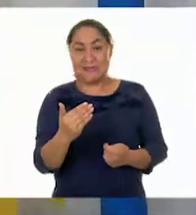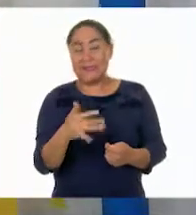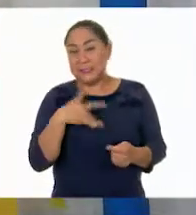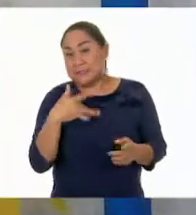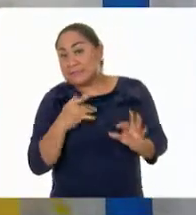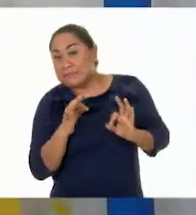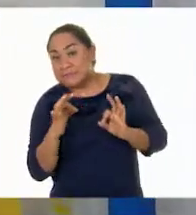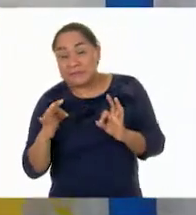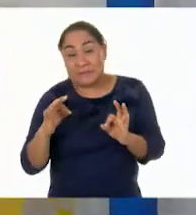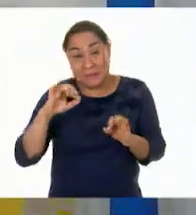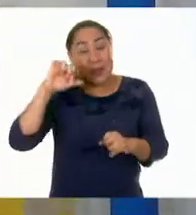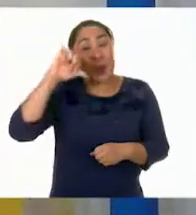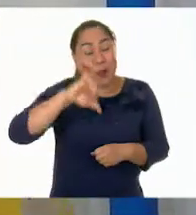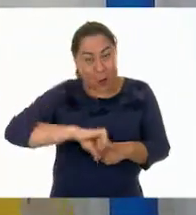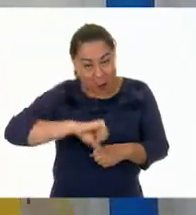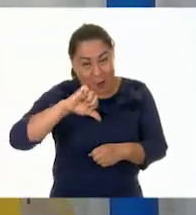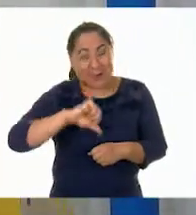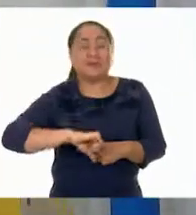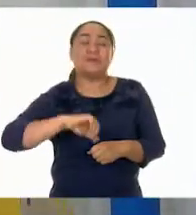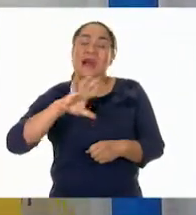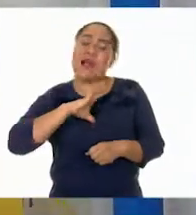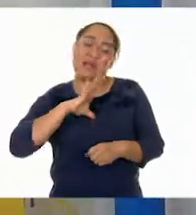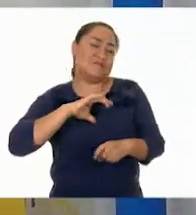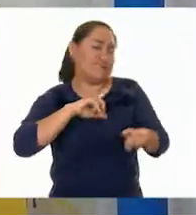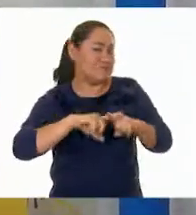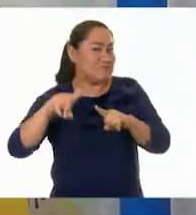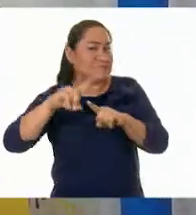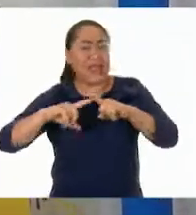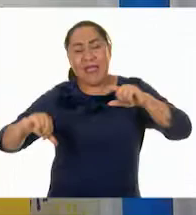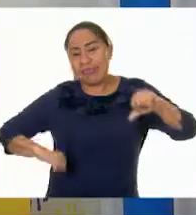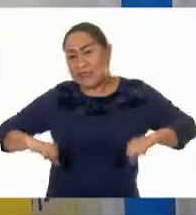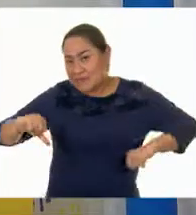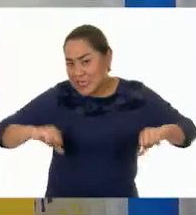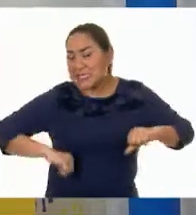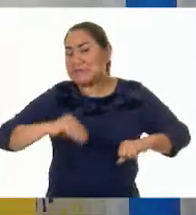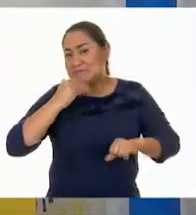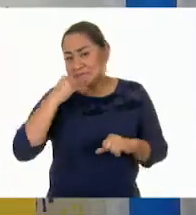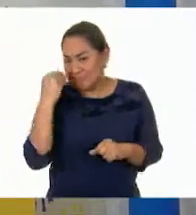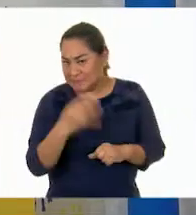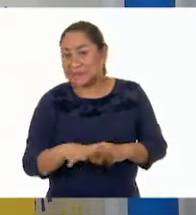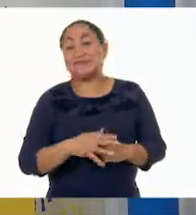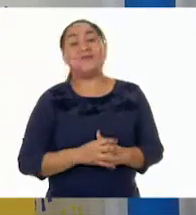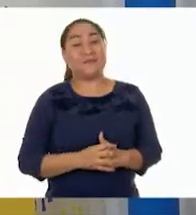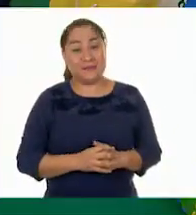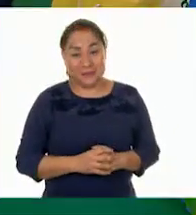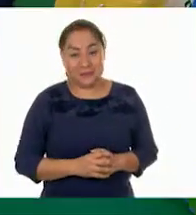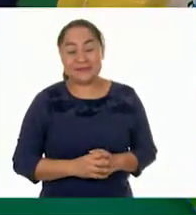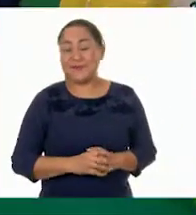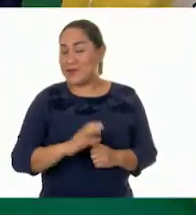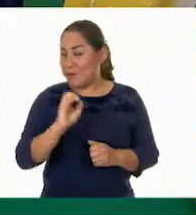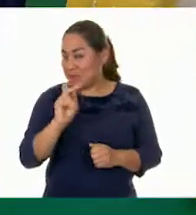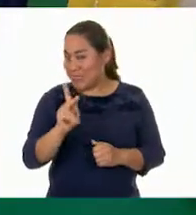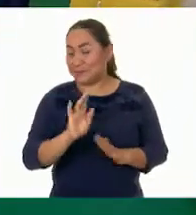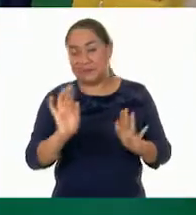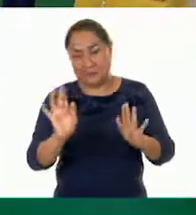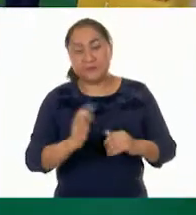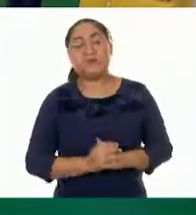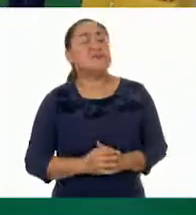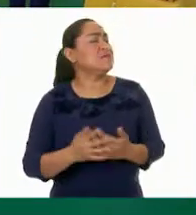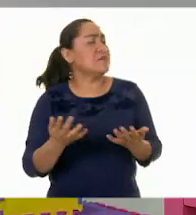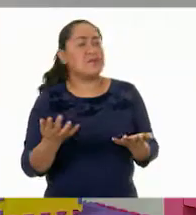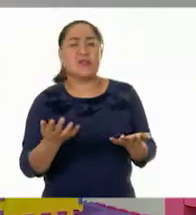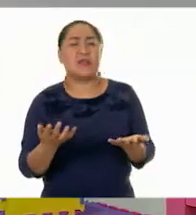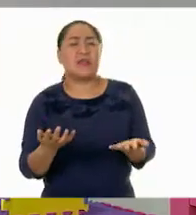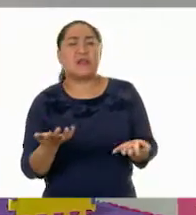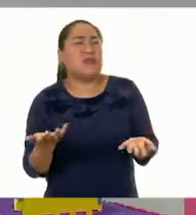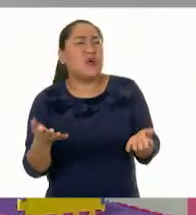el día de hoy también tenemos muchas actividades muy divertidas. Así es. De acuerdo. A ver, entonces, ¿cómo es